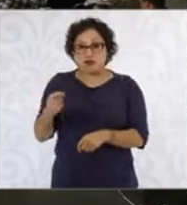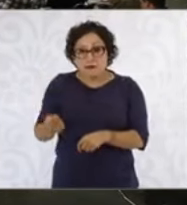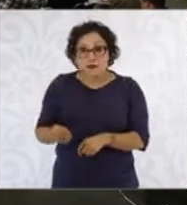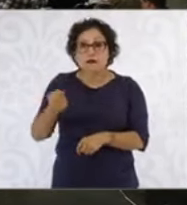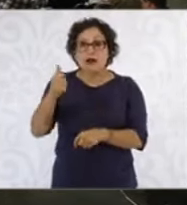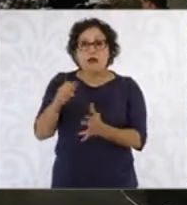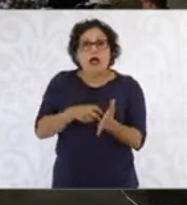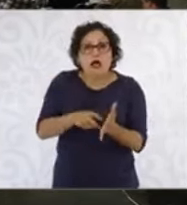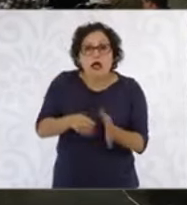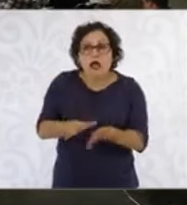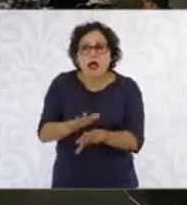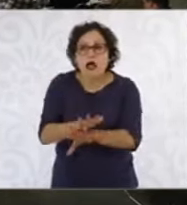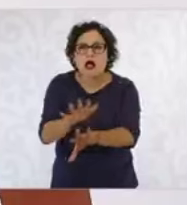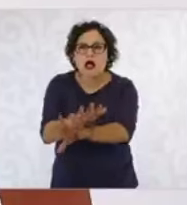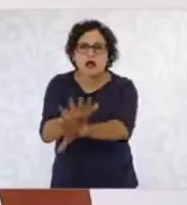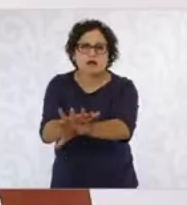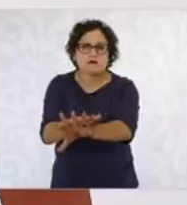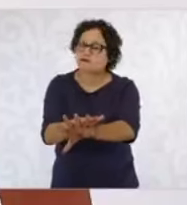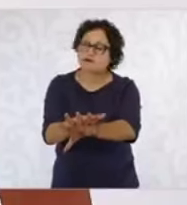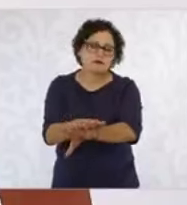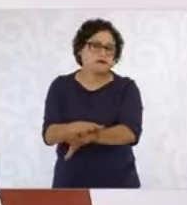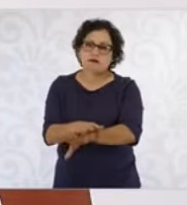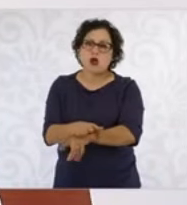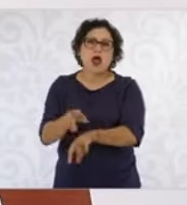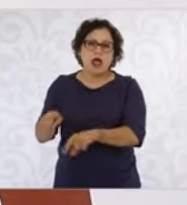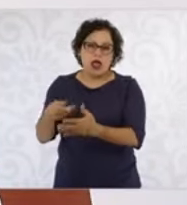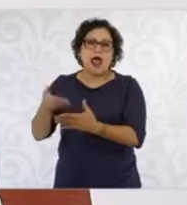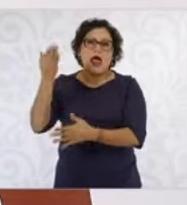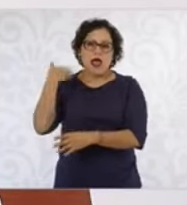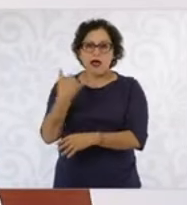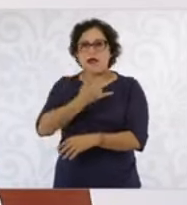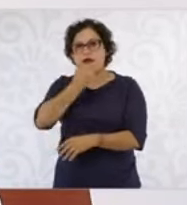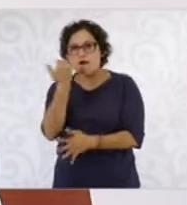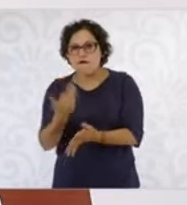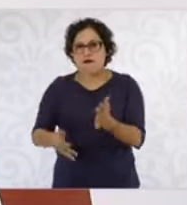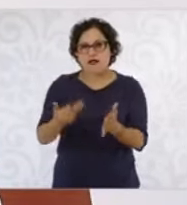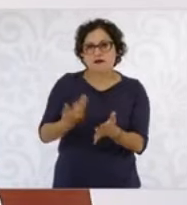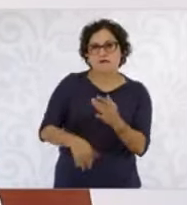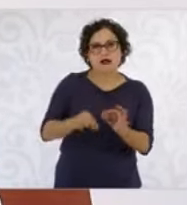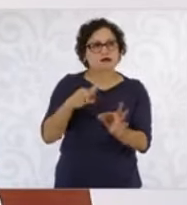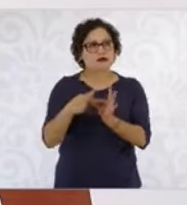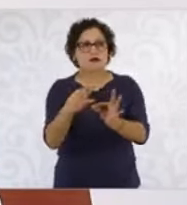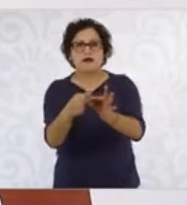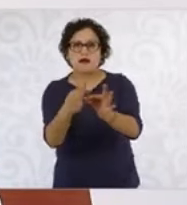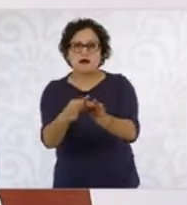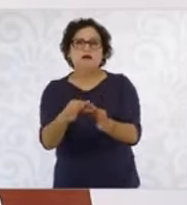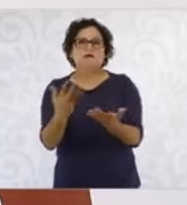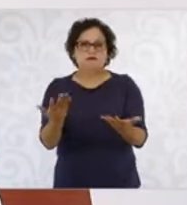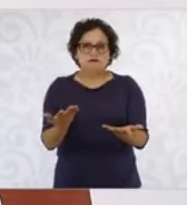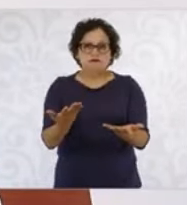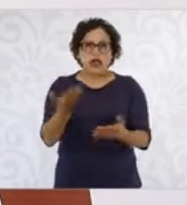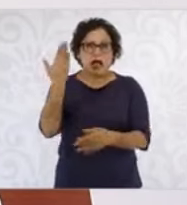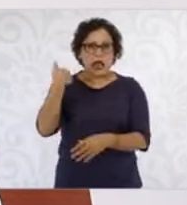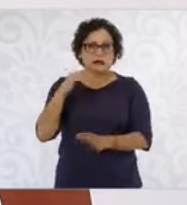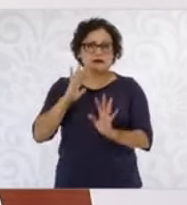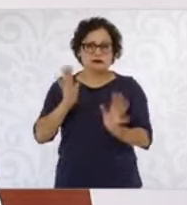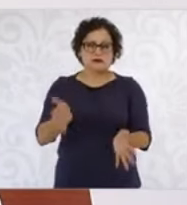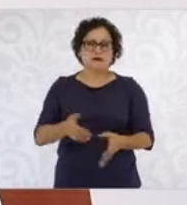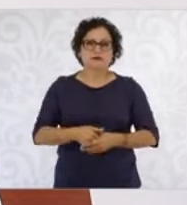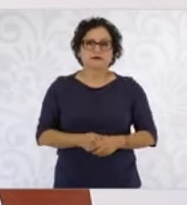evaluación para México sin tomar en cuenta información clave sobre el cumplimiento de los compromisos con los inversionistas.